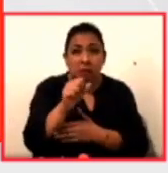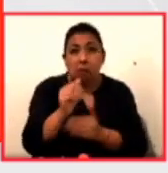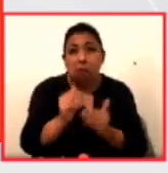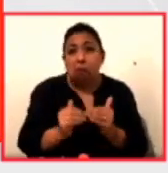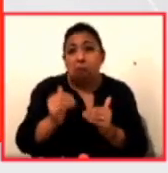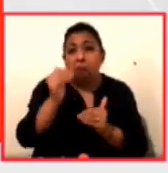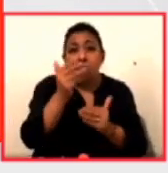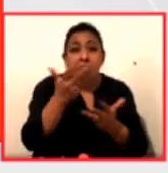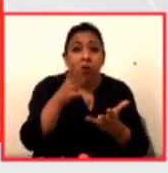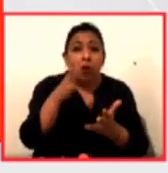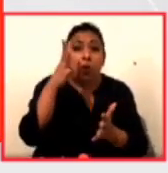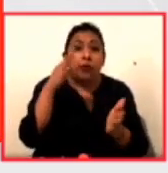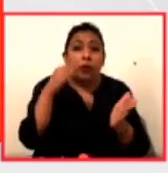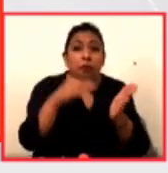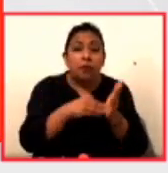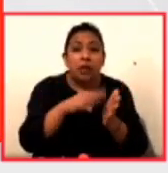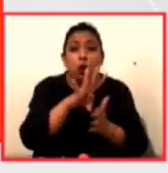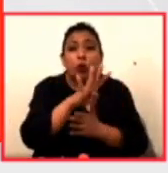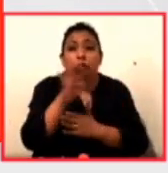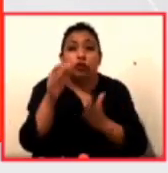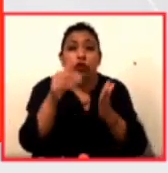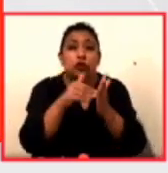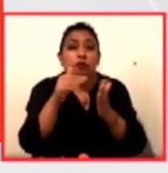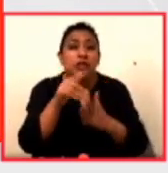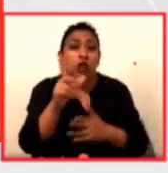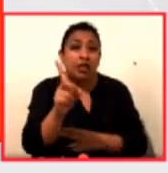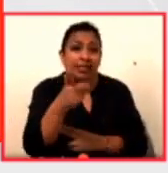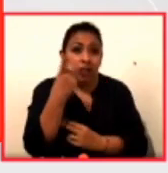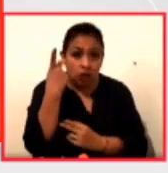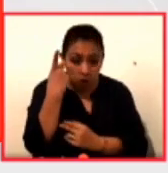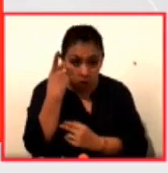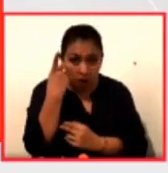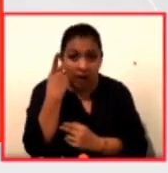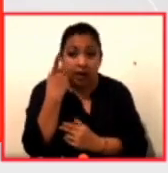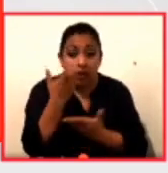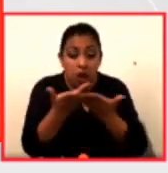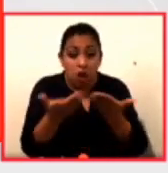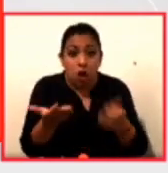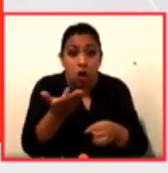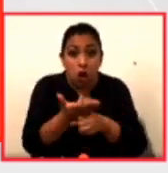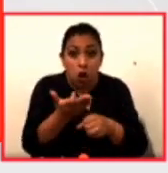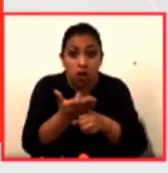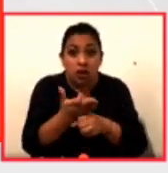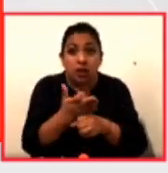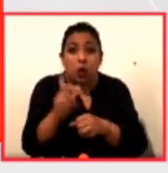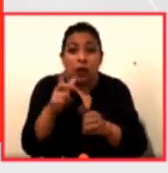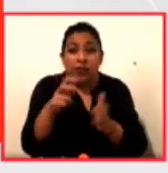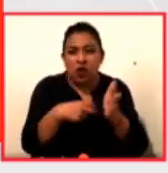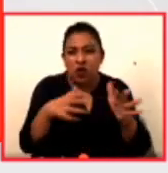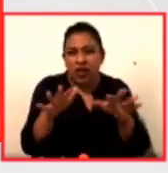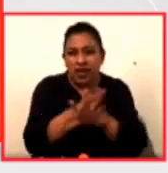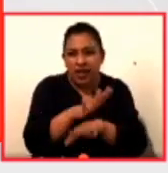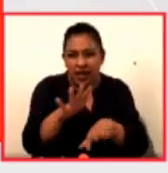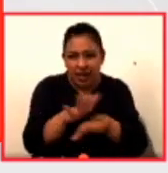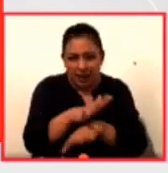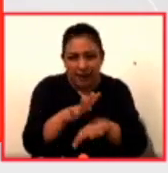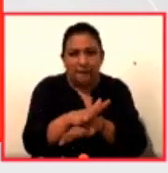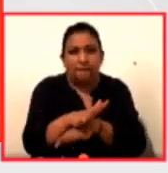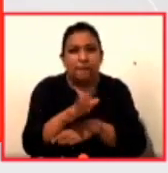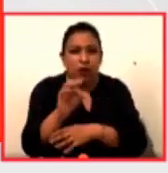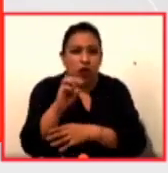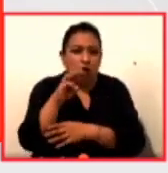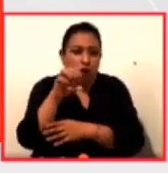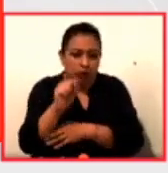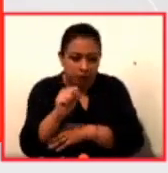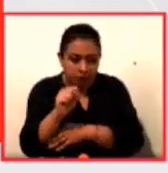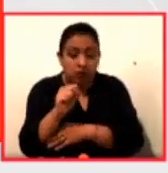fundamentalmente 4.400 millones de dólares y que en la actualidad a partir de la reforma que tuvo justamente la Organización Mundial de